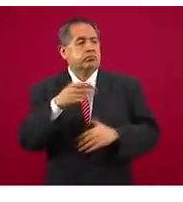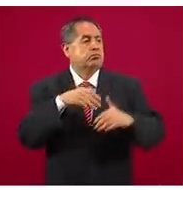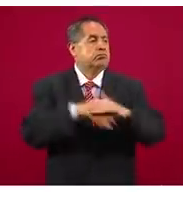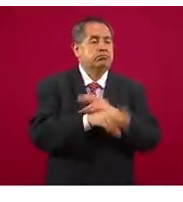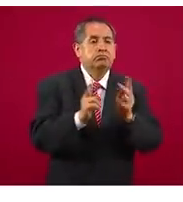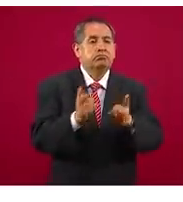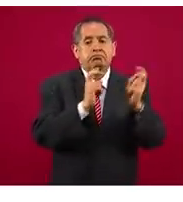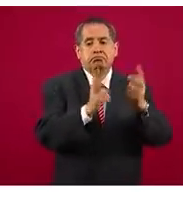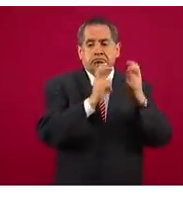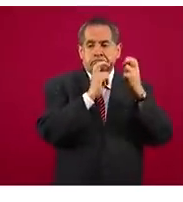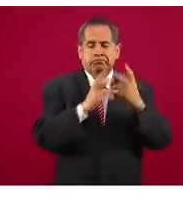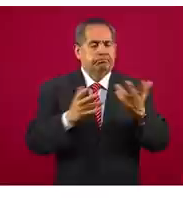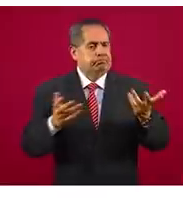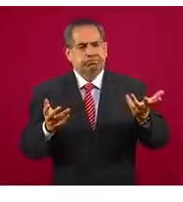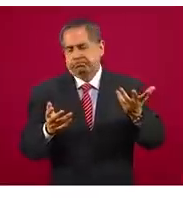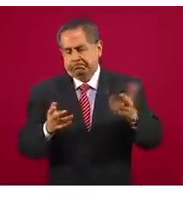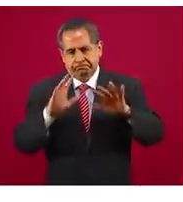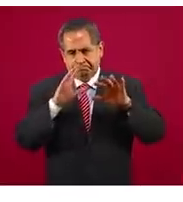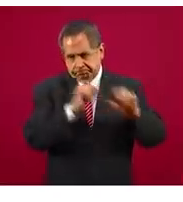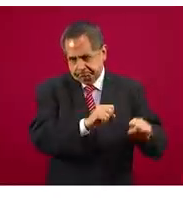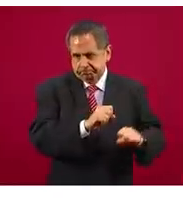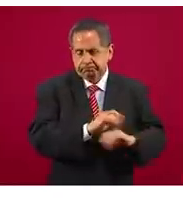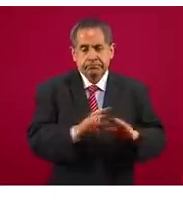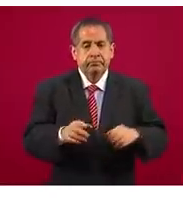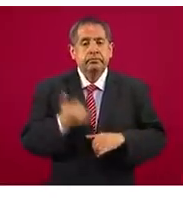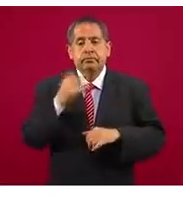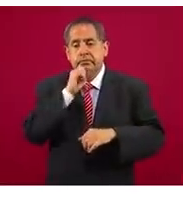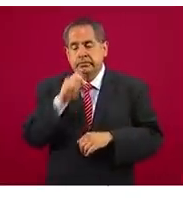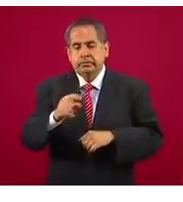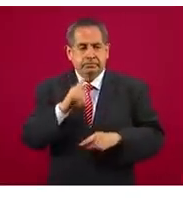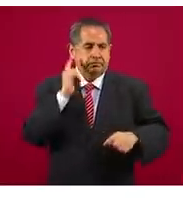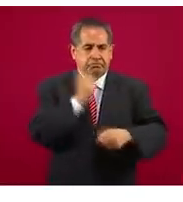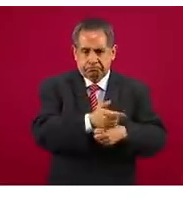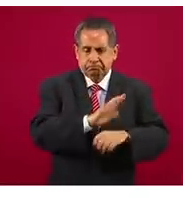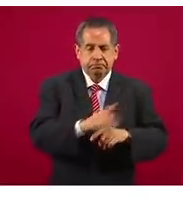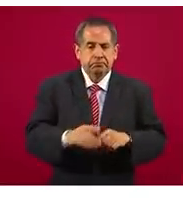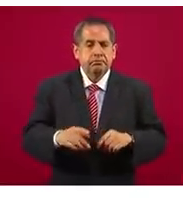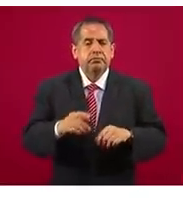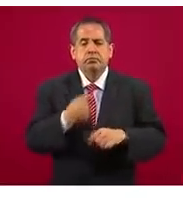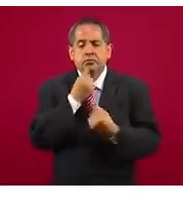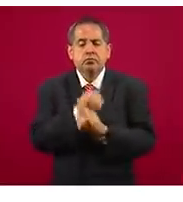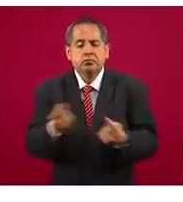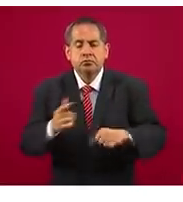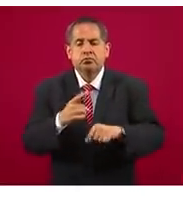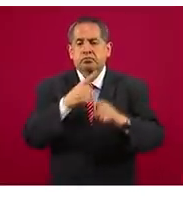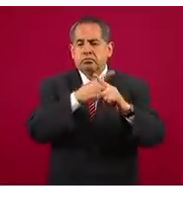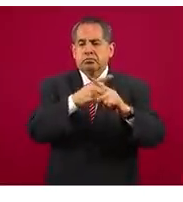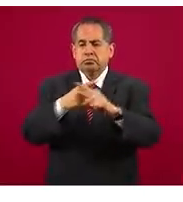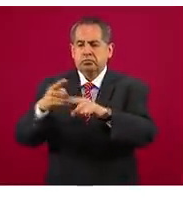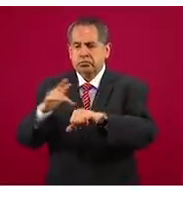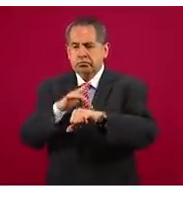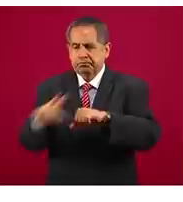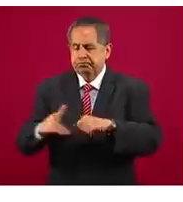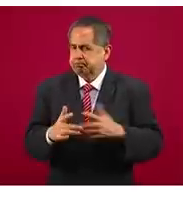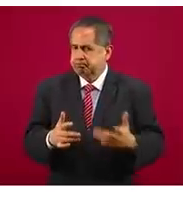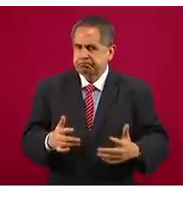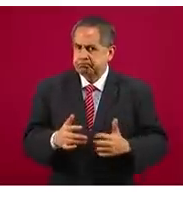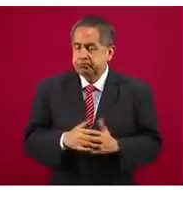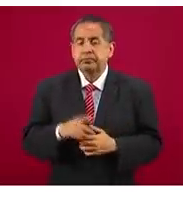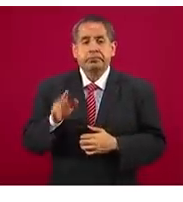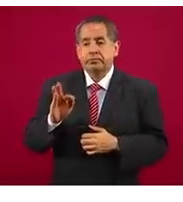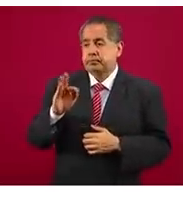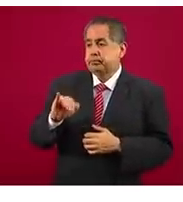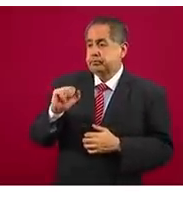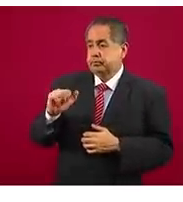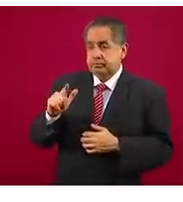aprovechando la pandemia, y en pornografía infantil, también en coordinación con la Fiscalía General de la